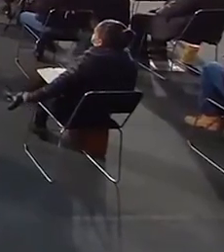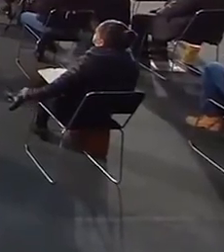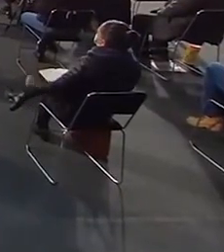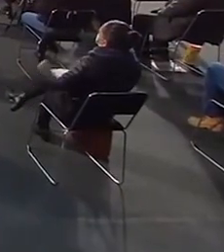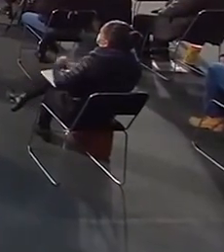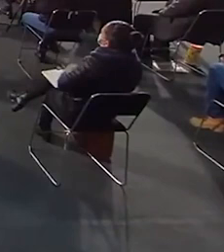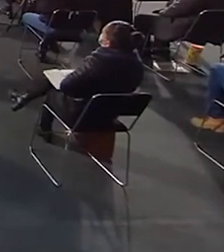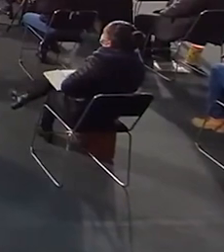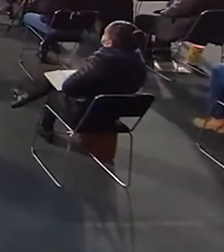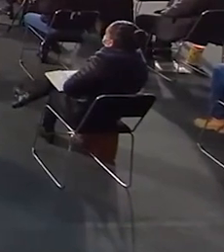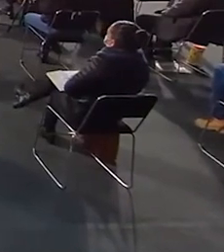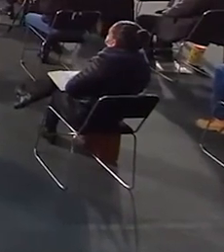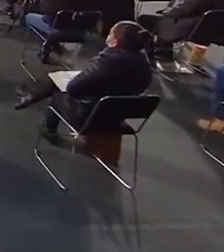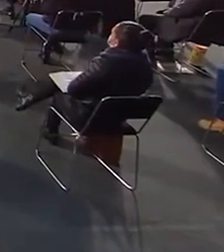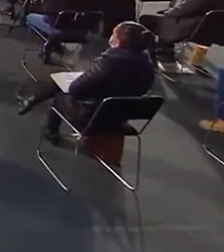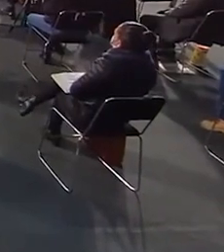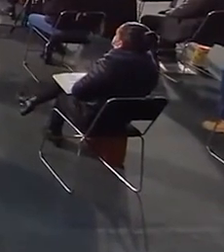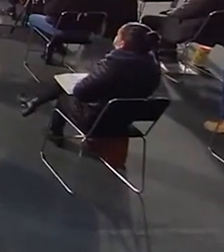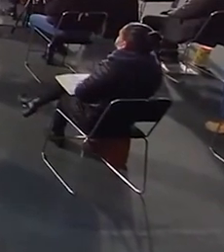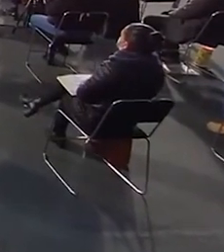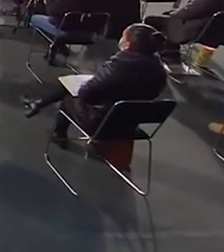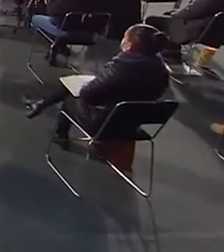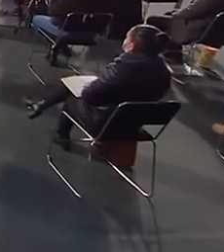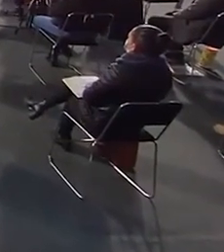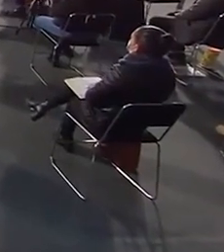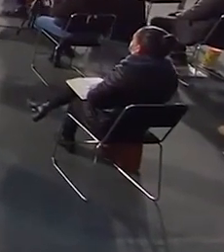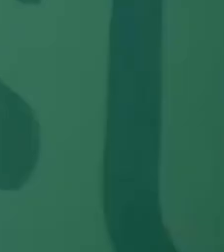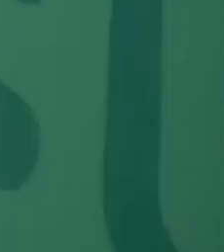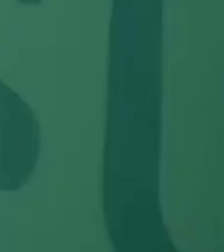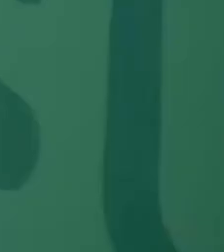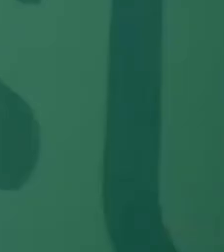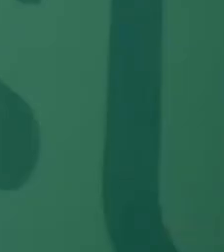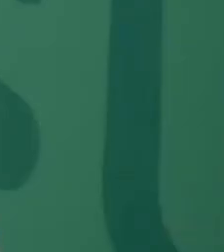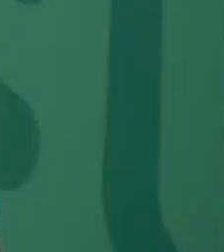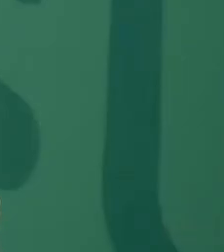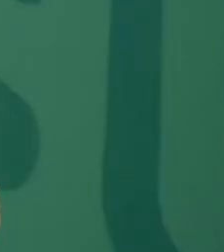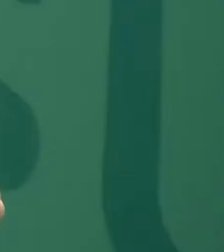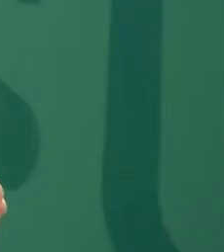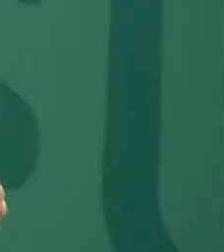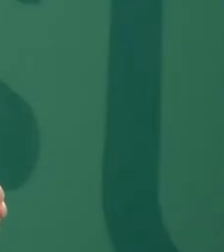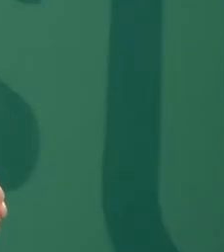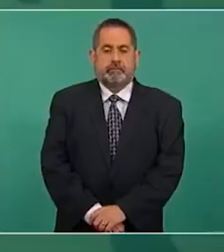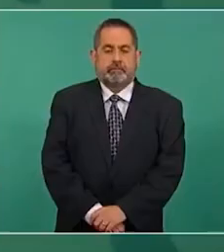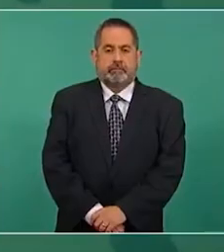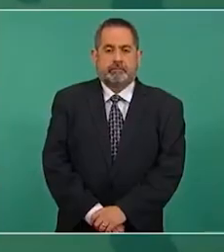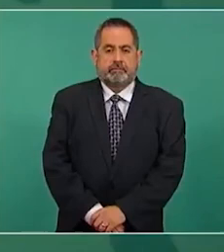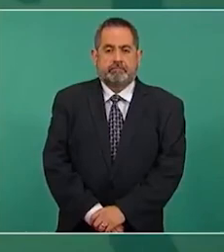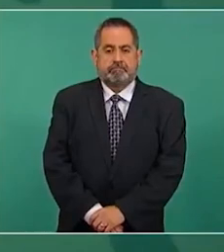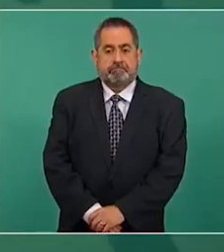por estar este al servicio del régimen